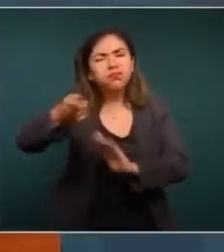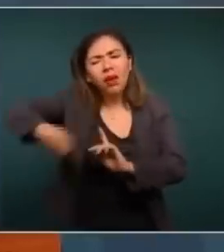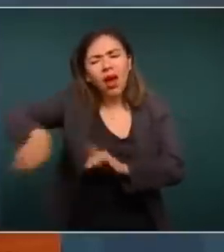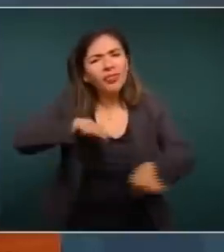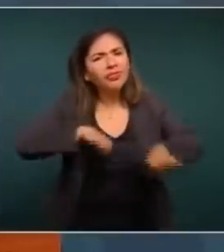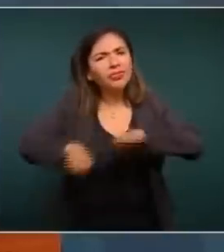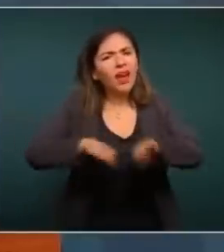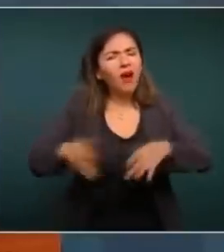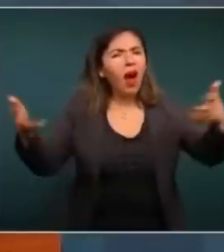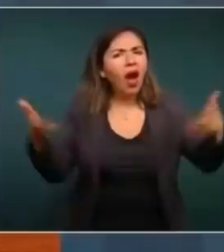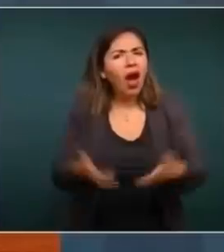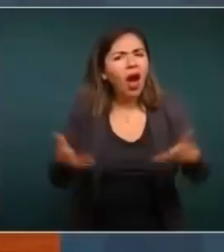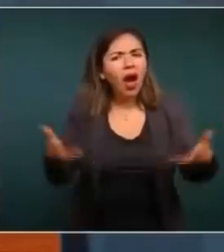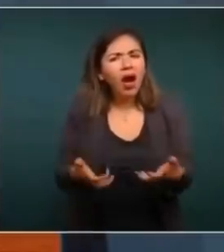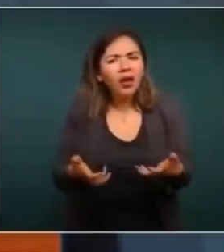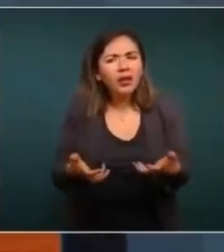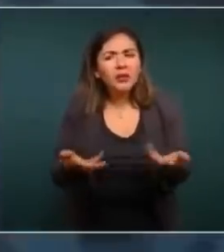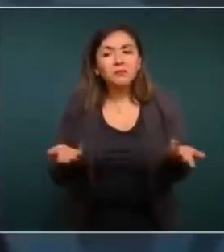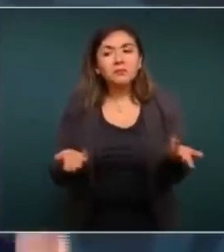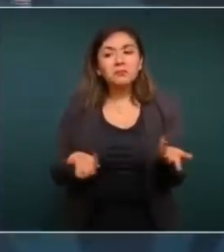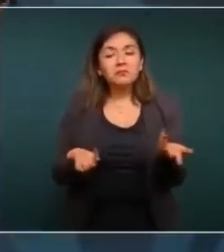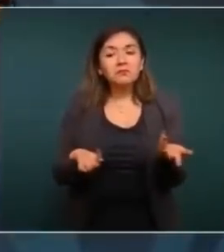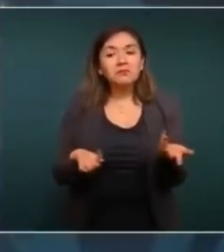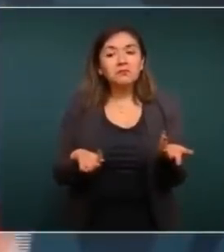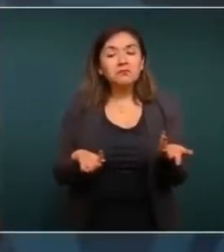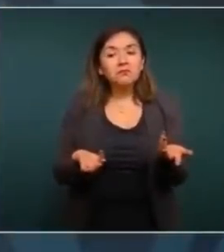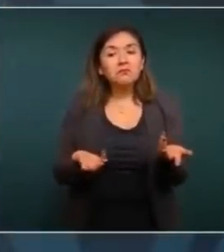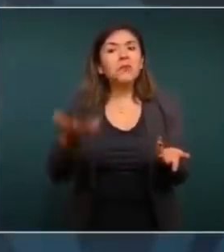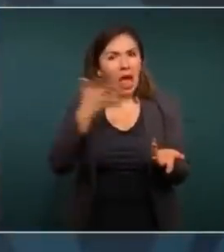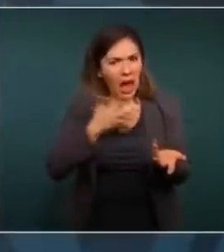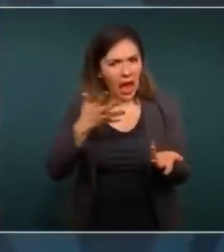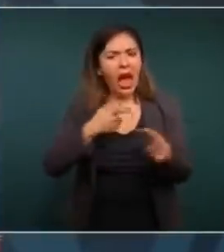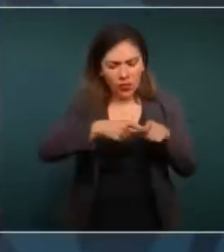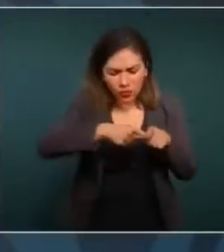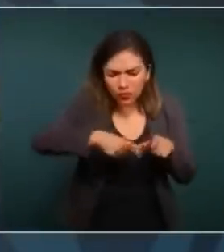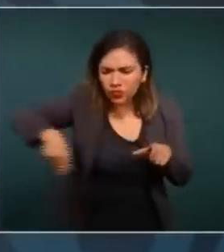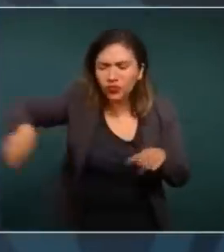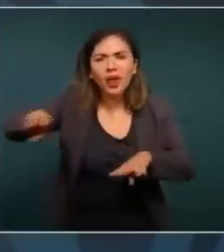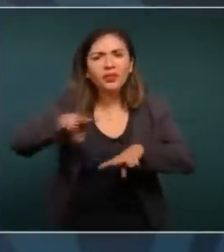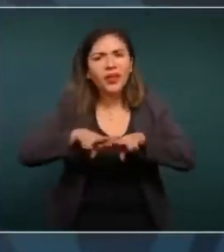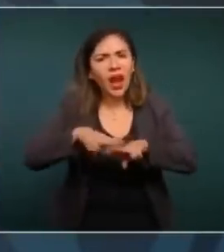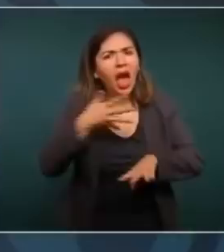en donde hay una vía de tren.